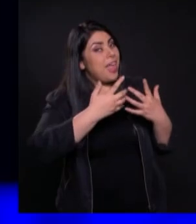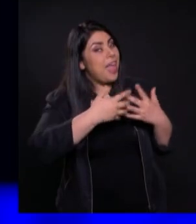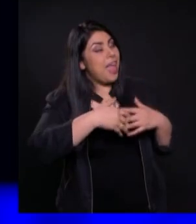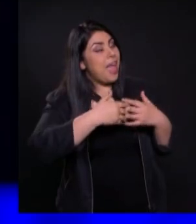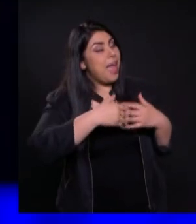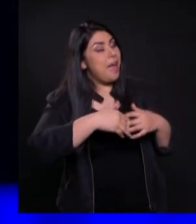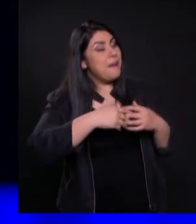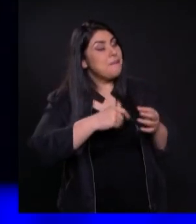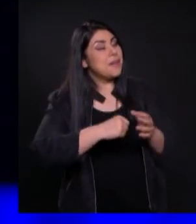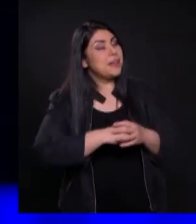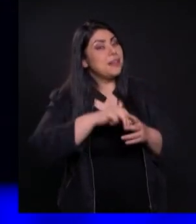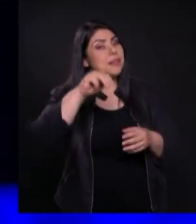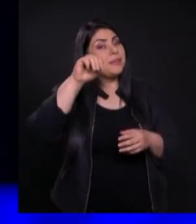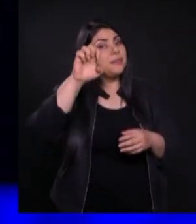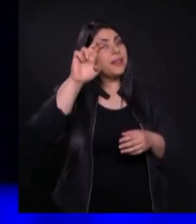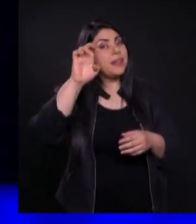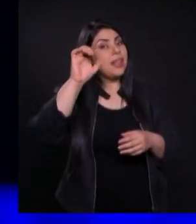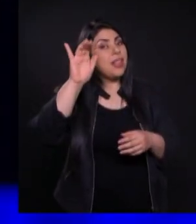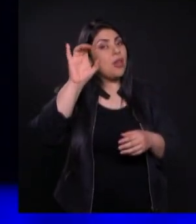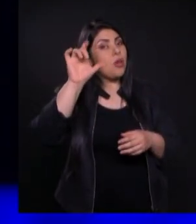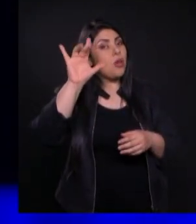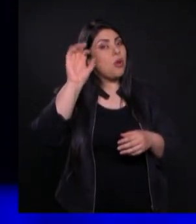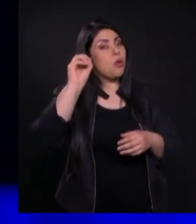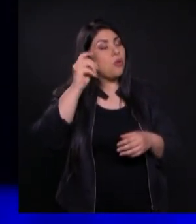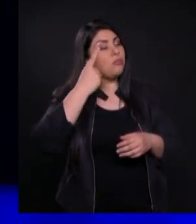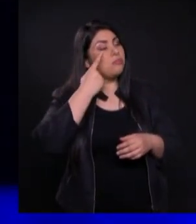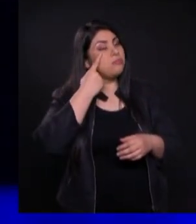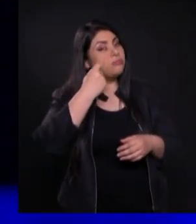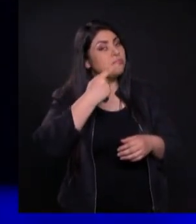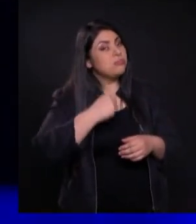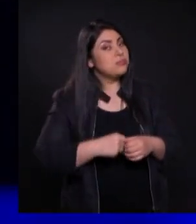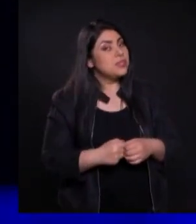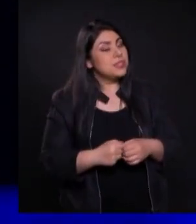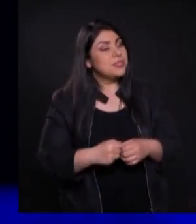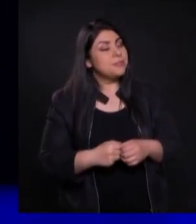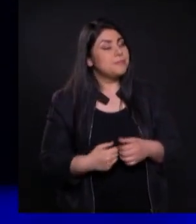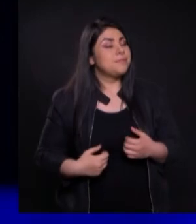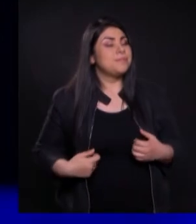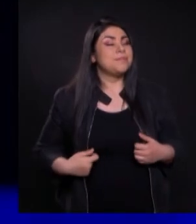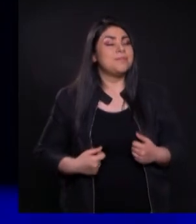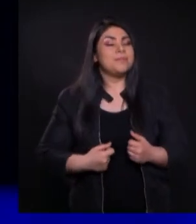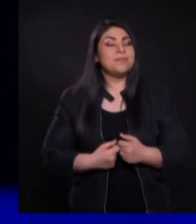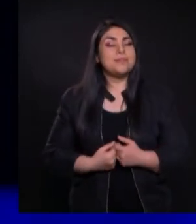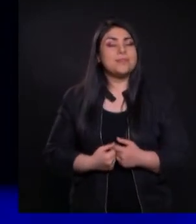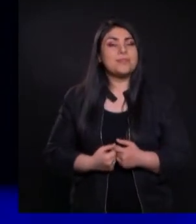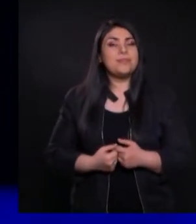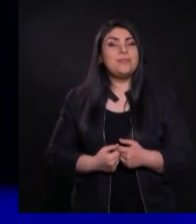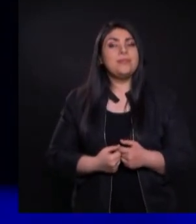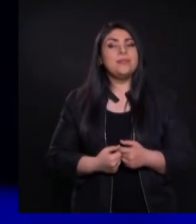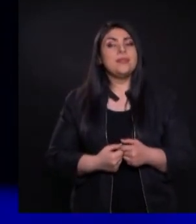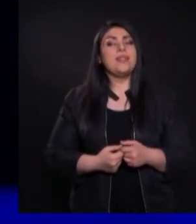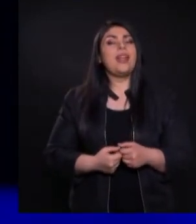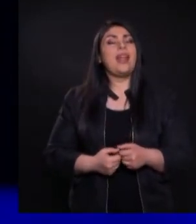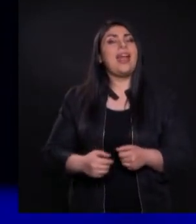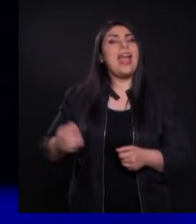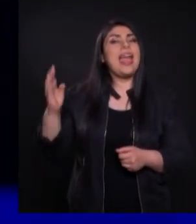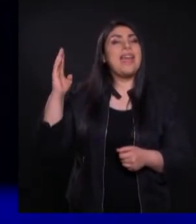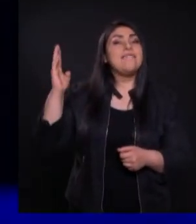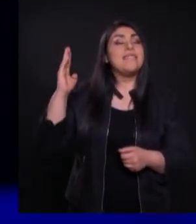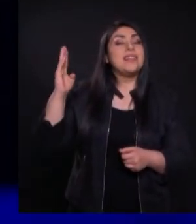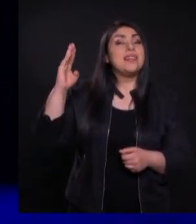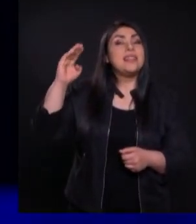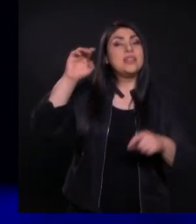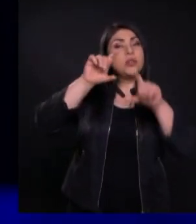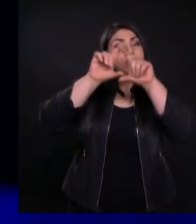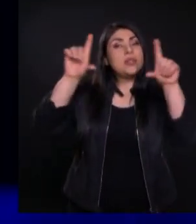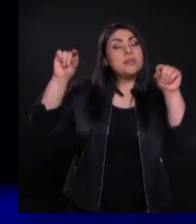algún servicio que poder dar o recibir Evangelismo de marca Dice Se atribuye